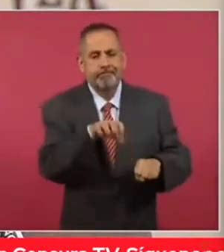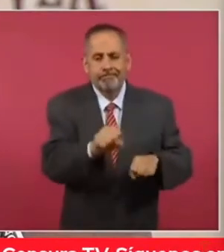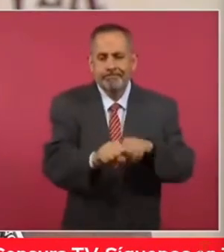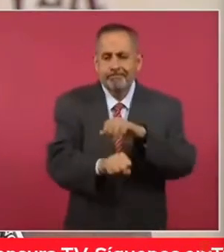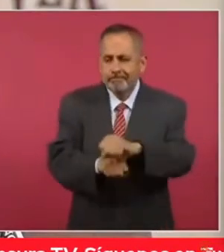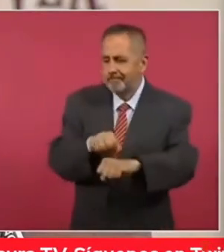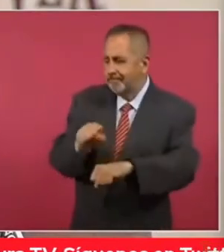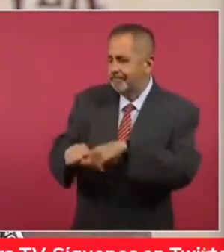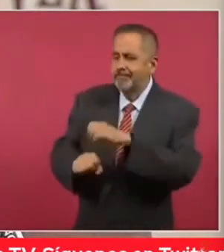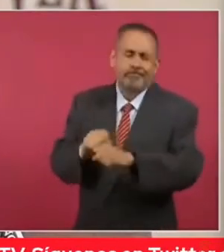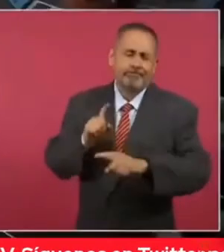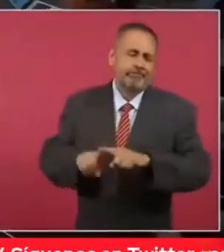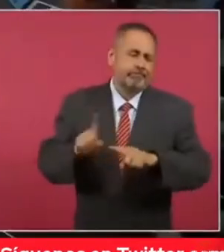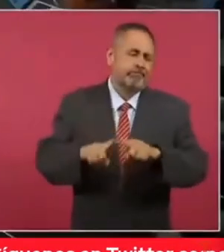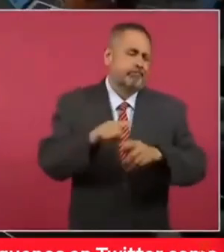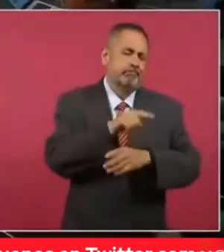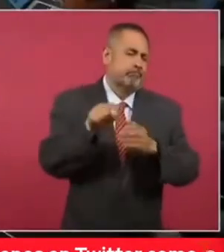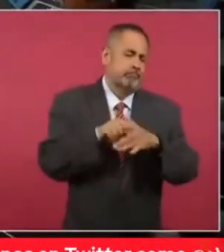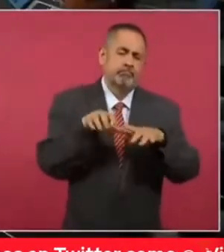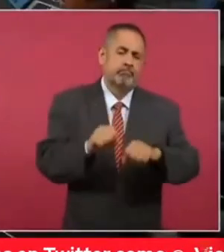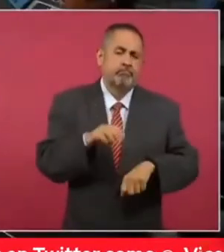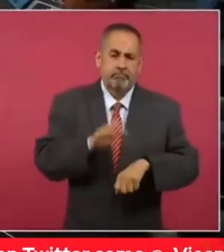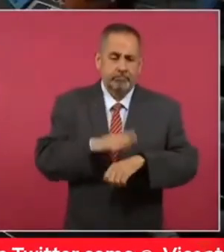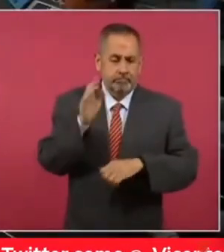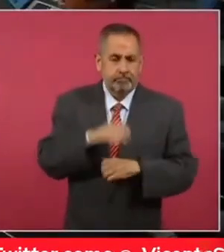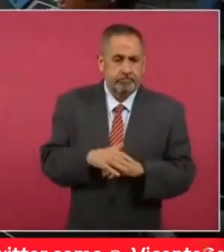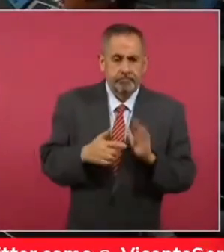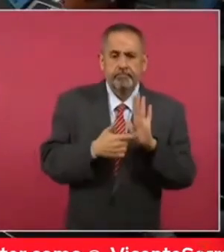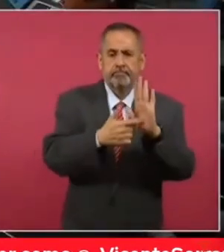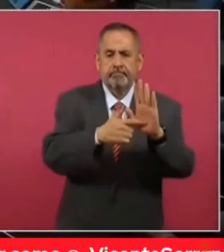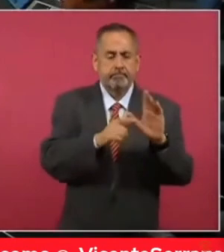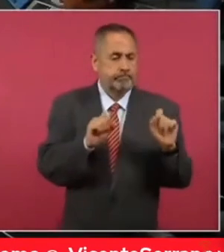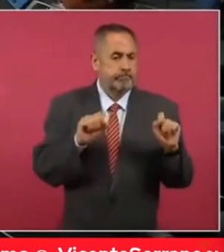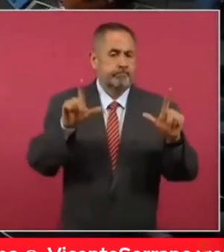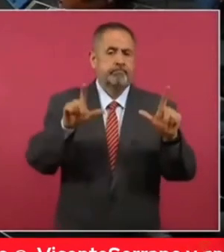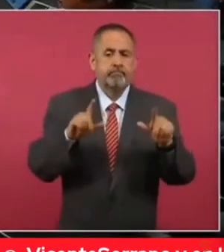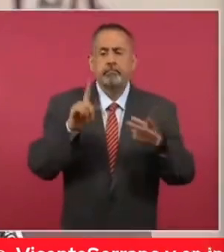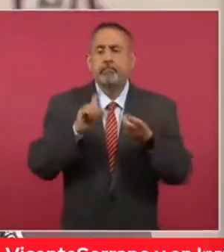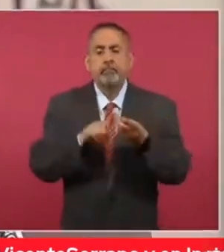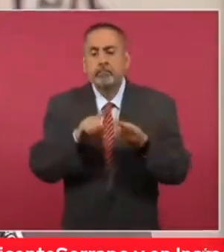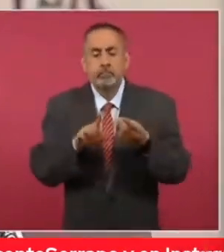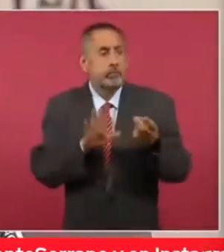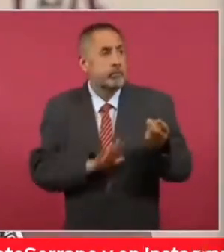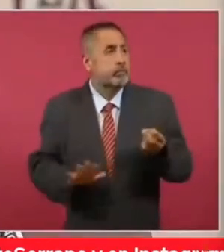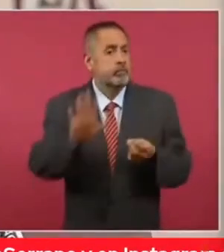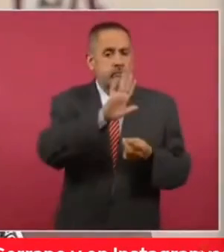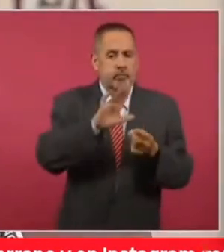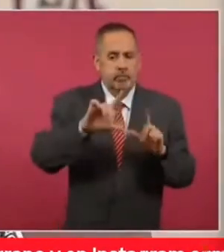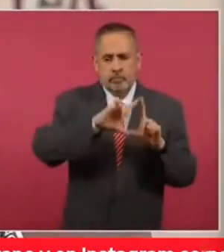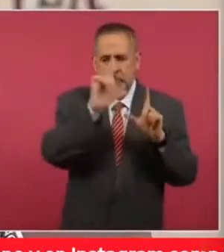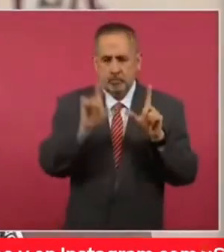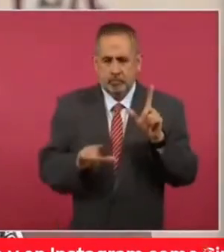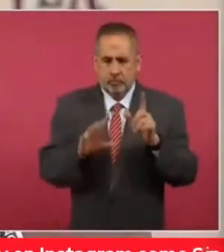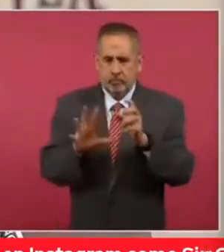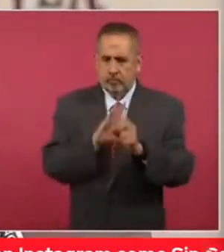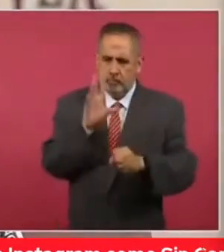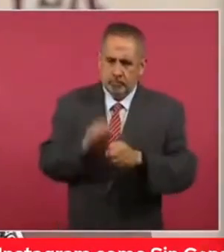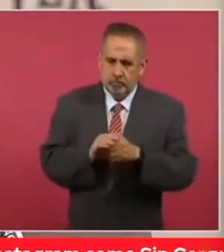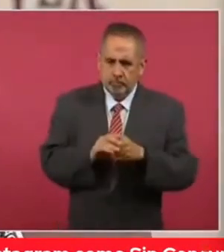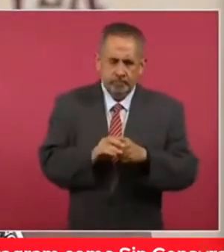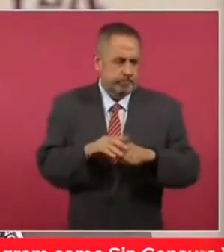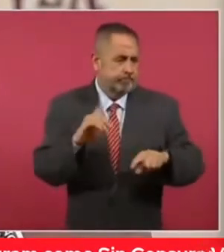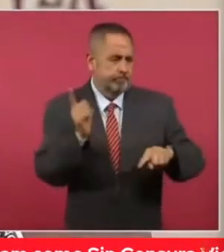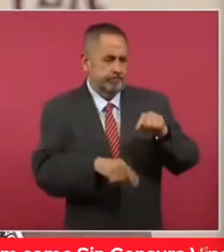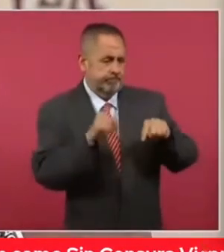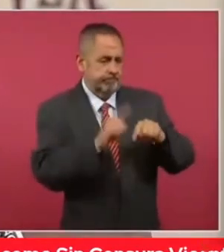se tienen aseguramientos de armas. Lo que presentamos en la lámina es aseguramientos en todo, en todo nuestro país, en todo el